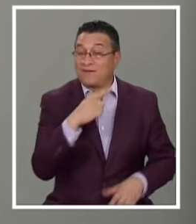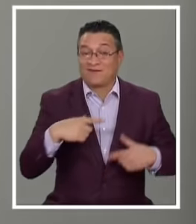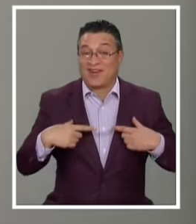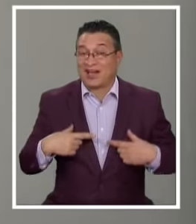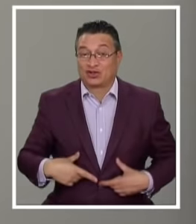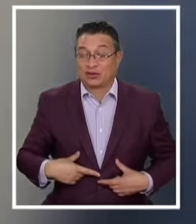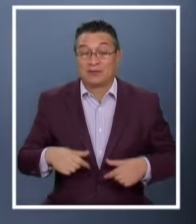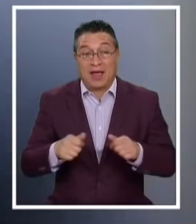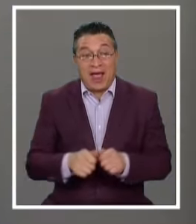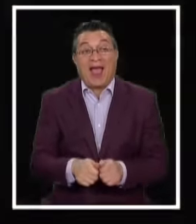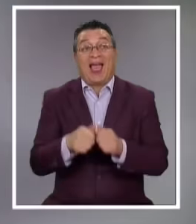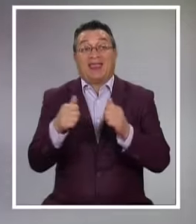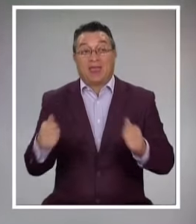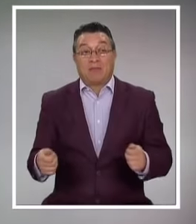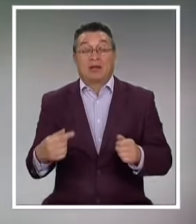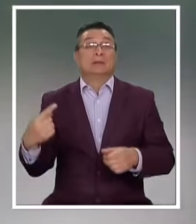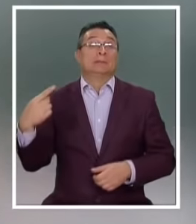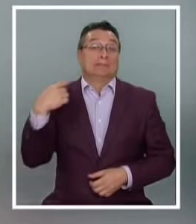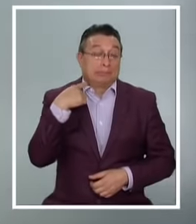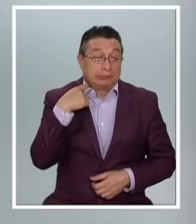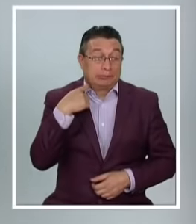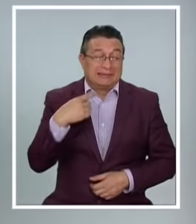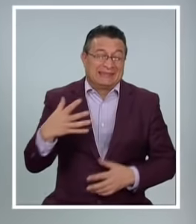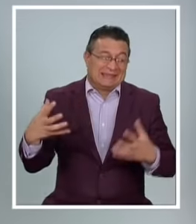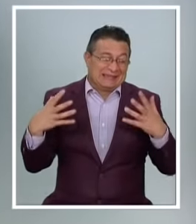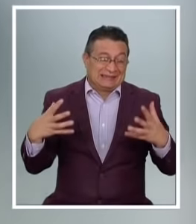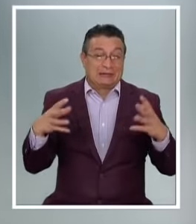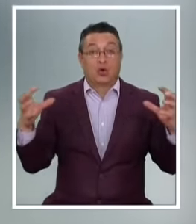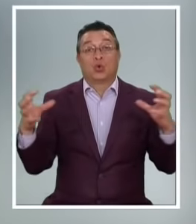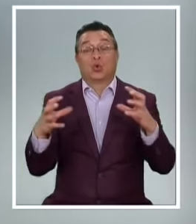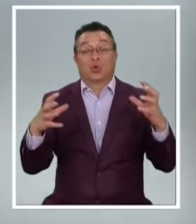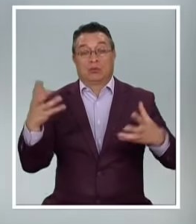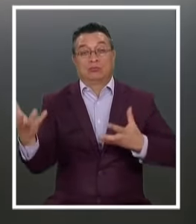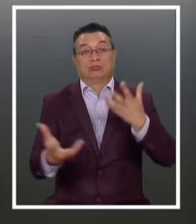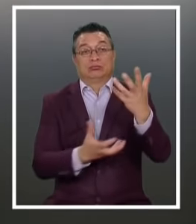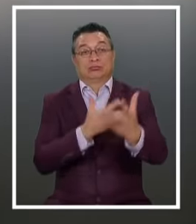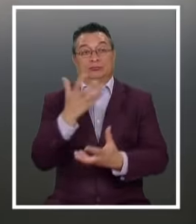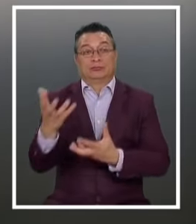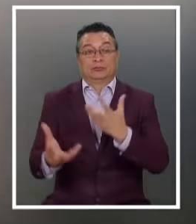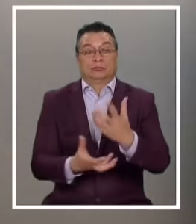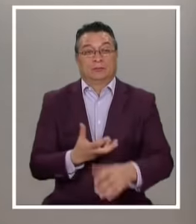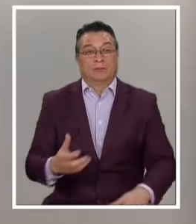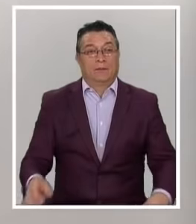Y que además Vivieron la aterradora Experiencia De un violento incendio